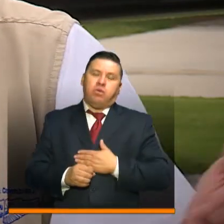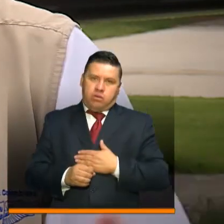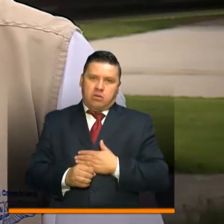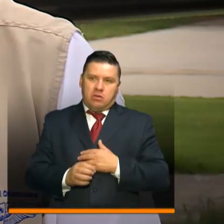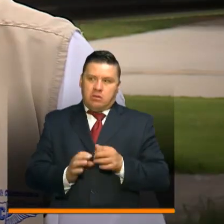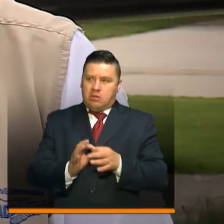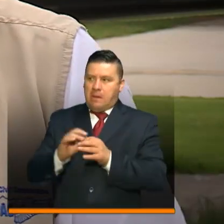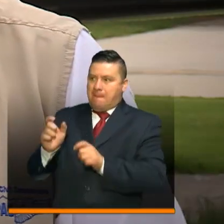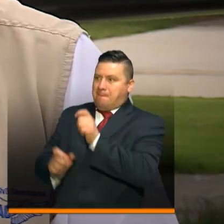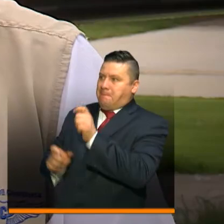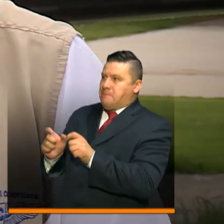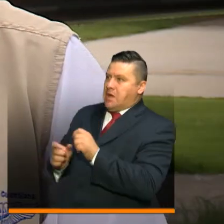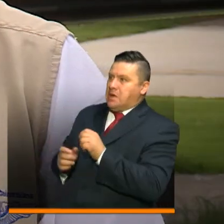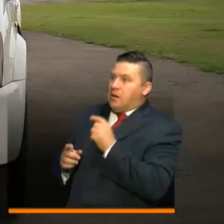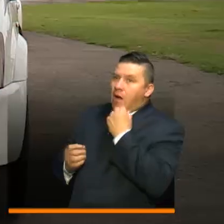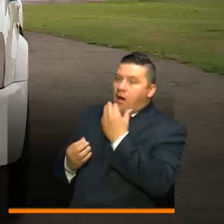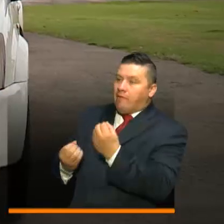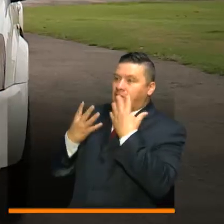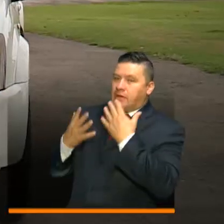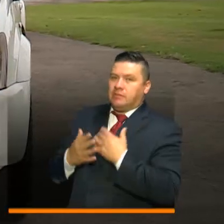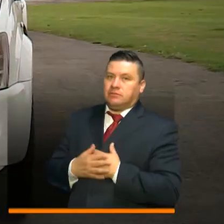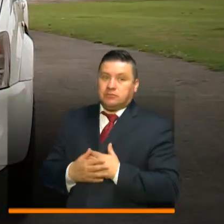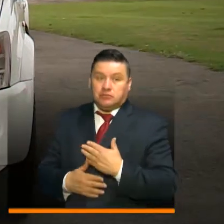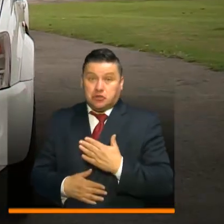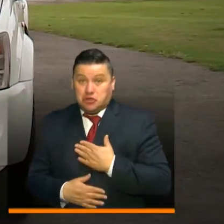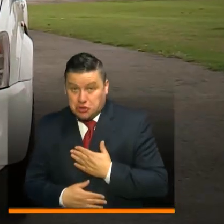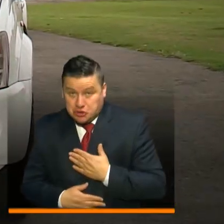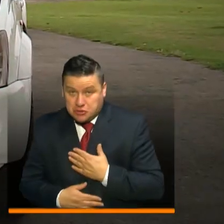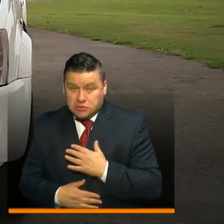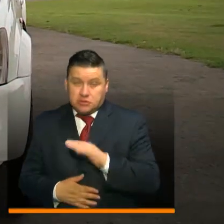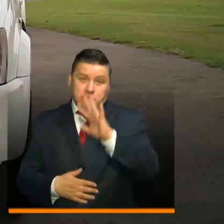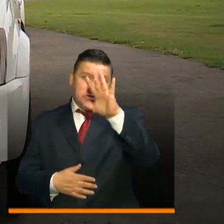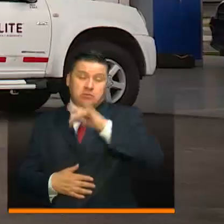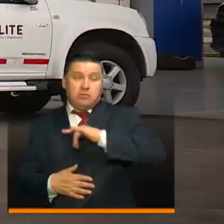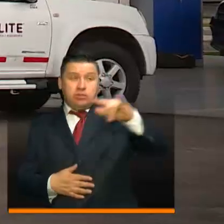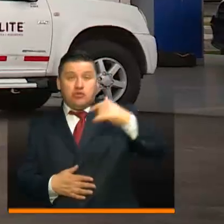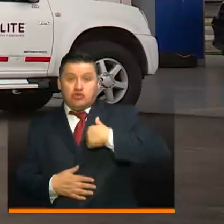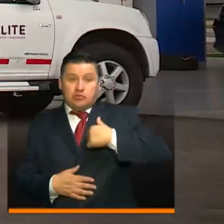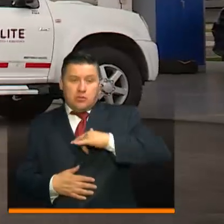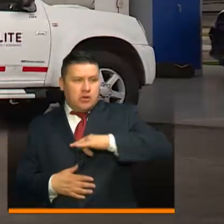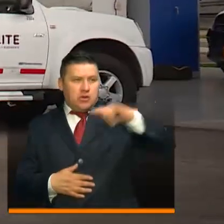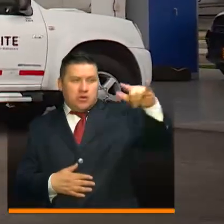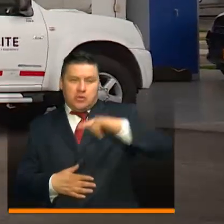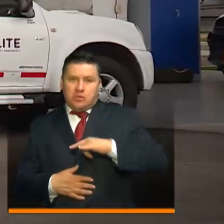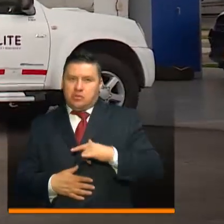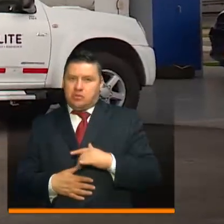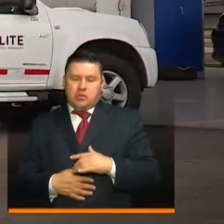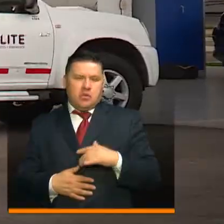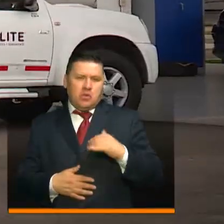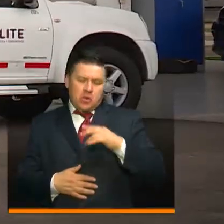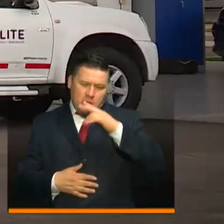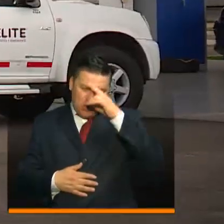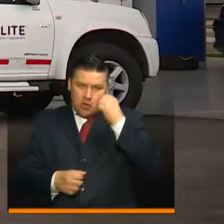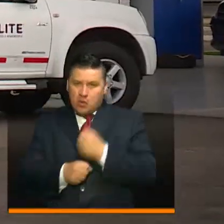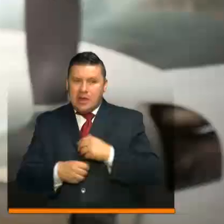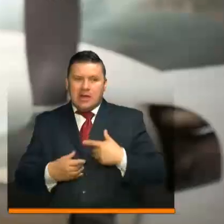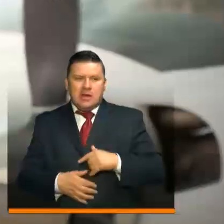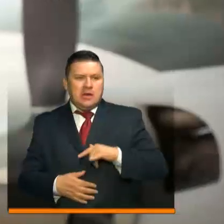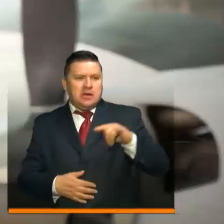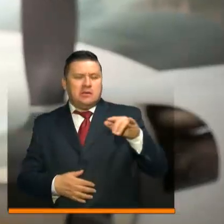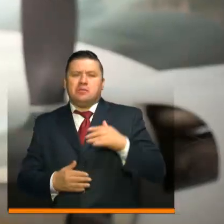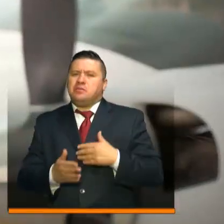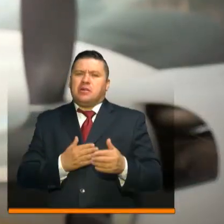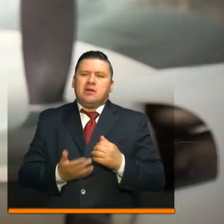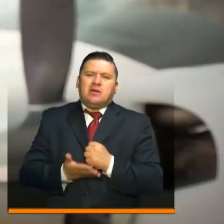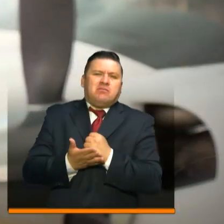de personas que pueden estar infectadas. Yo personalmente he hecho 5 vuelos y están así unas jornadas bastante dedicadas y agotadoras. Más